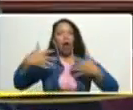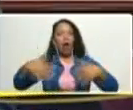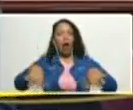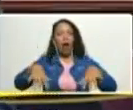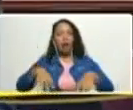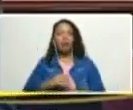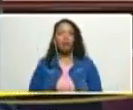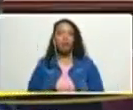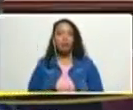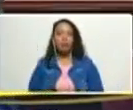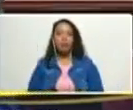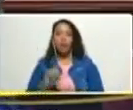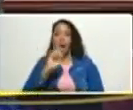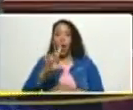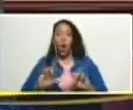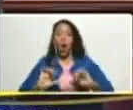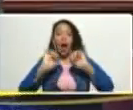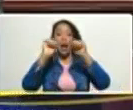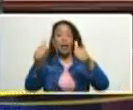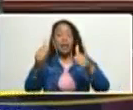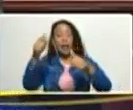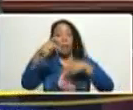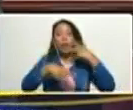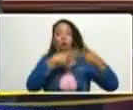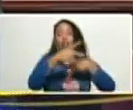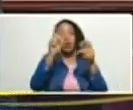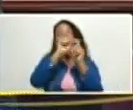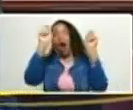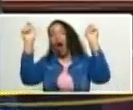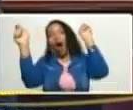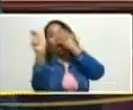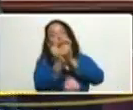y que no se inician procesos de cambio necesarios